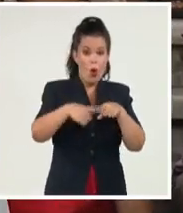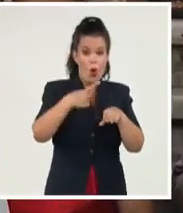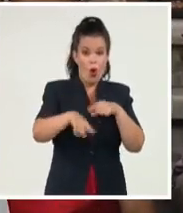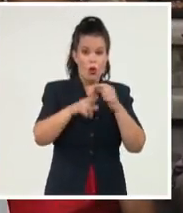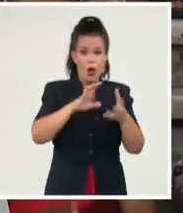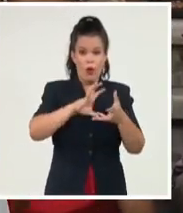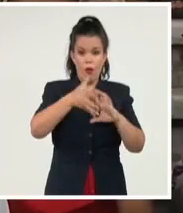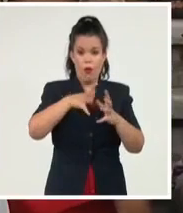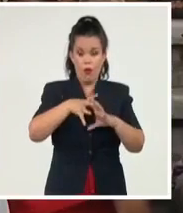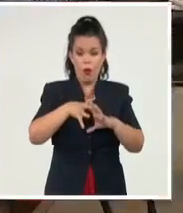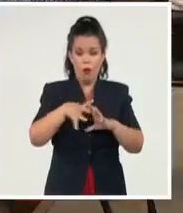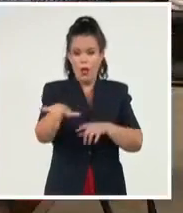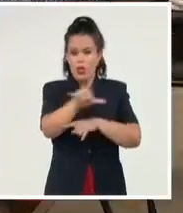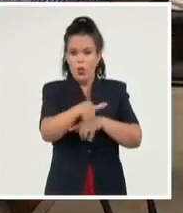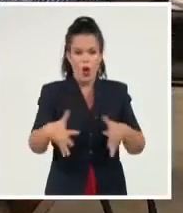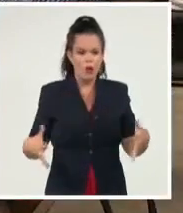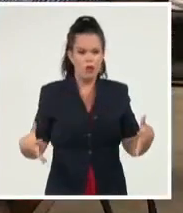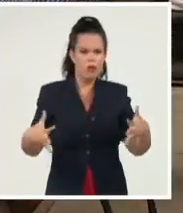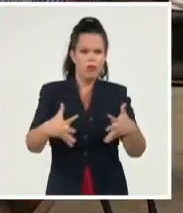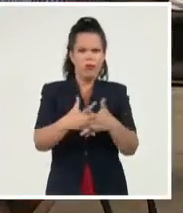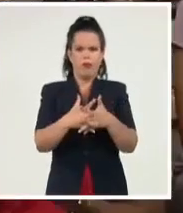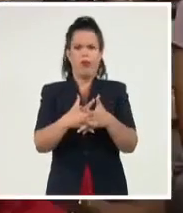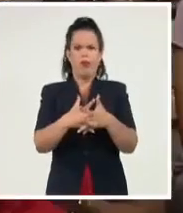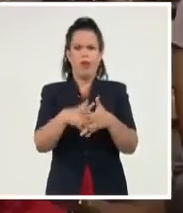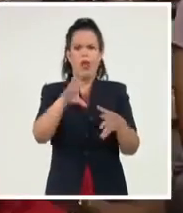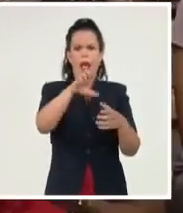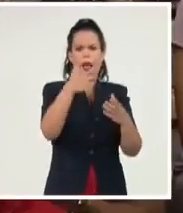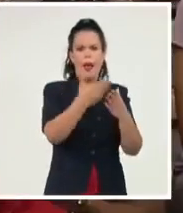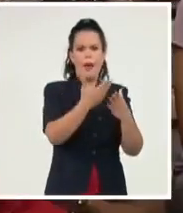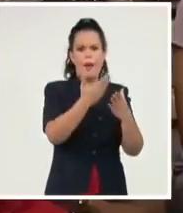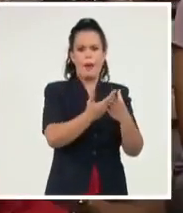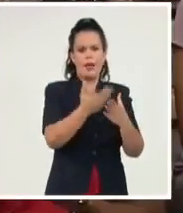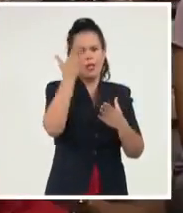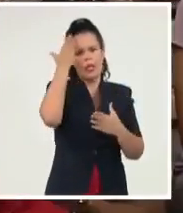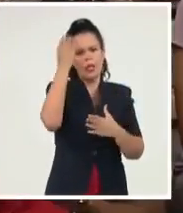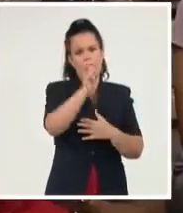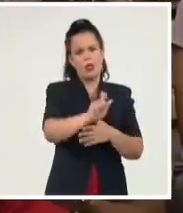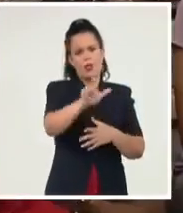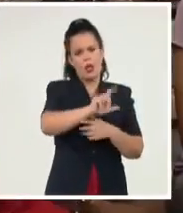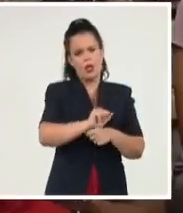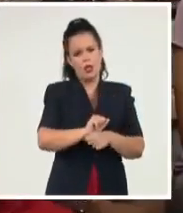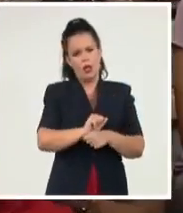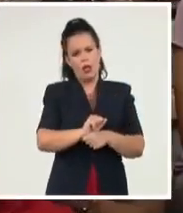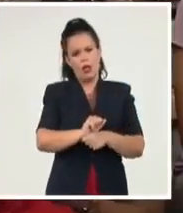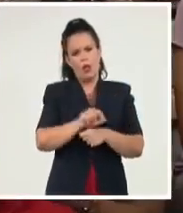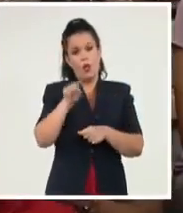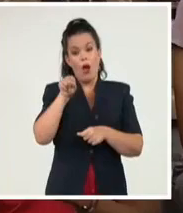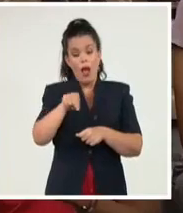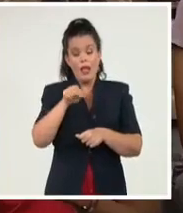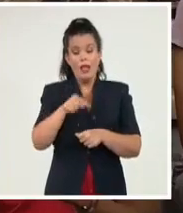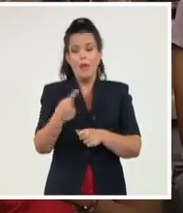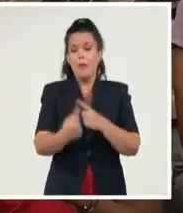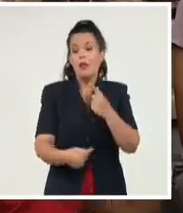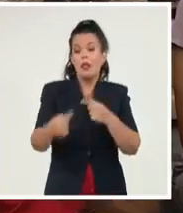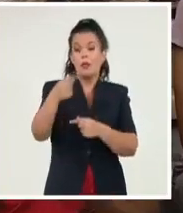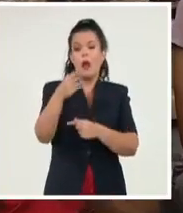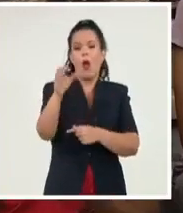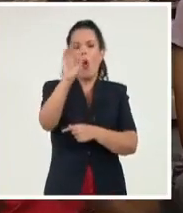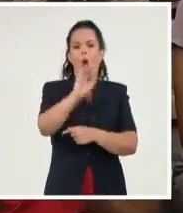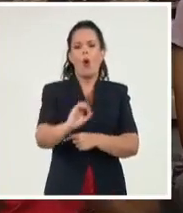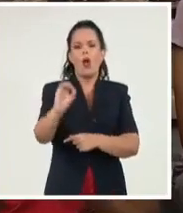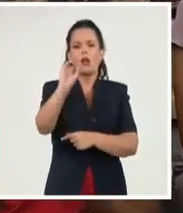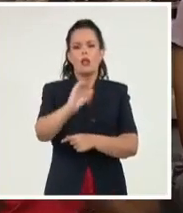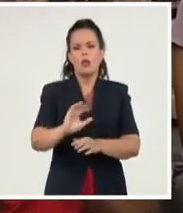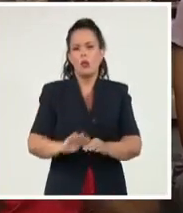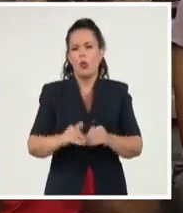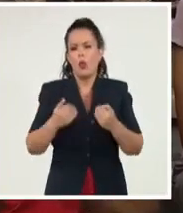perfectamente organizados desde la empresa estatal socialista. Yo creo que cuando usted tiene una organización, lo más importante siempre es el capital humano. Usted puede tener en